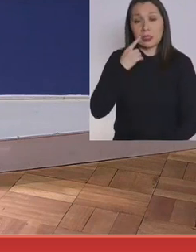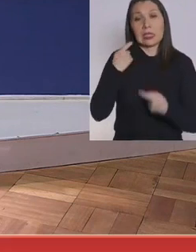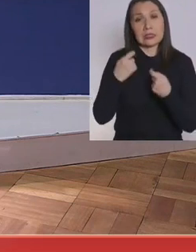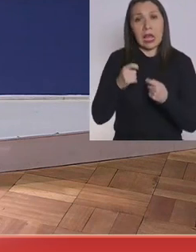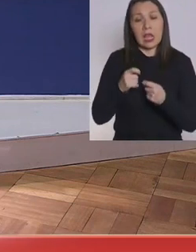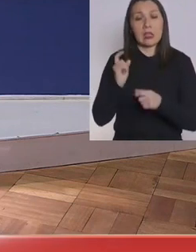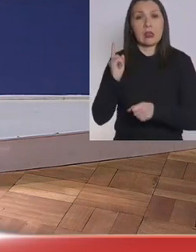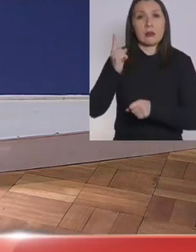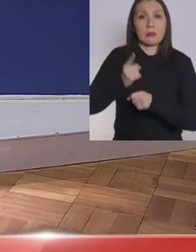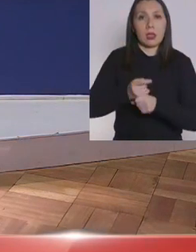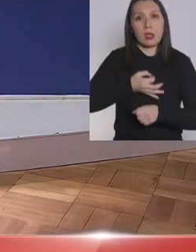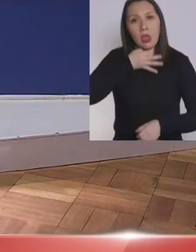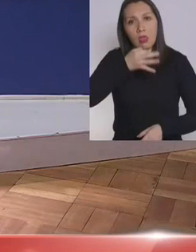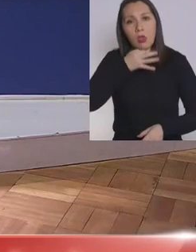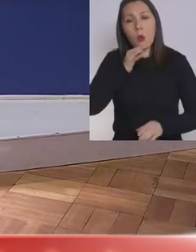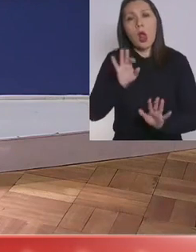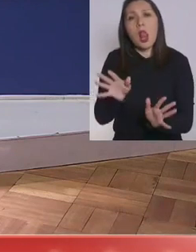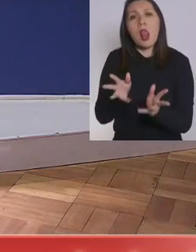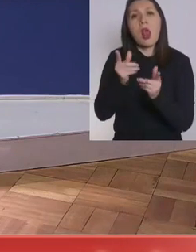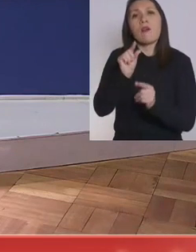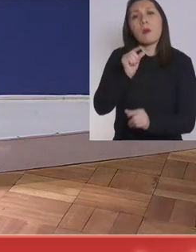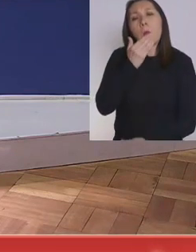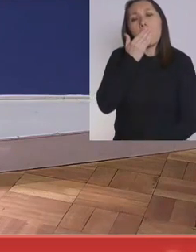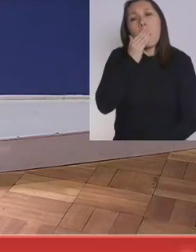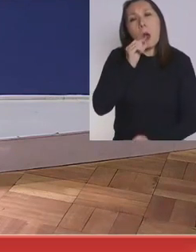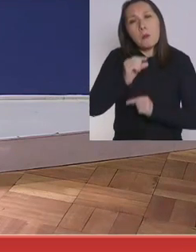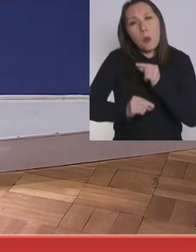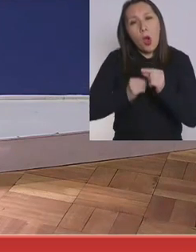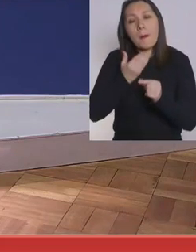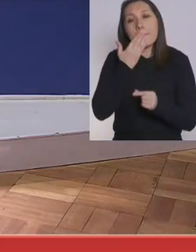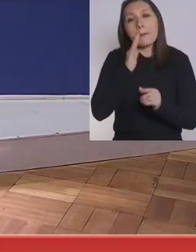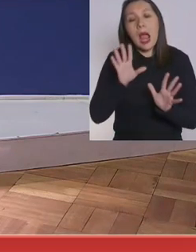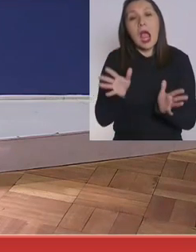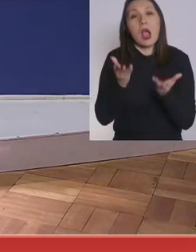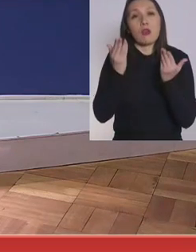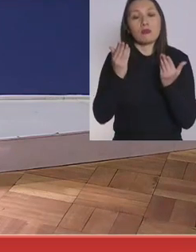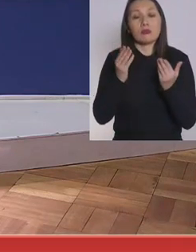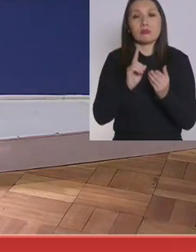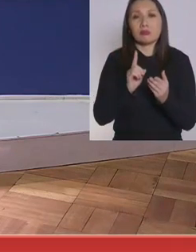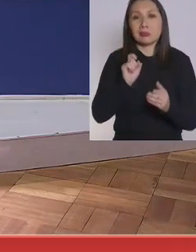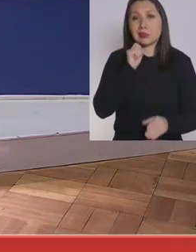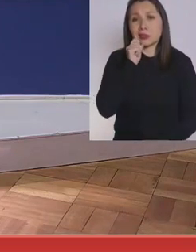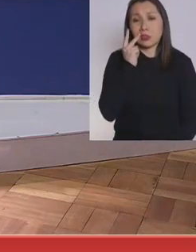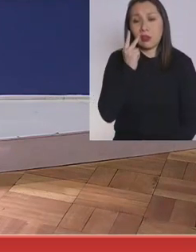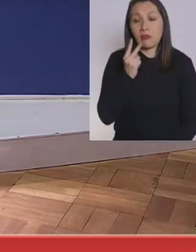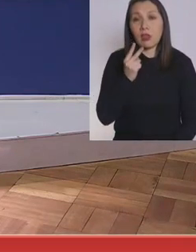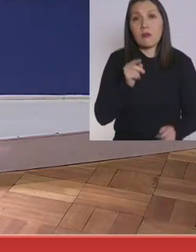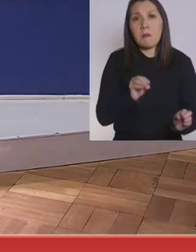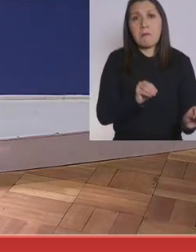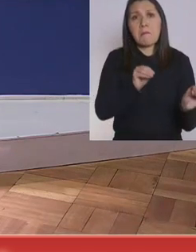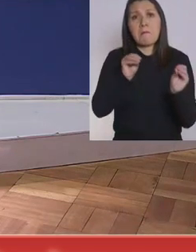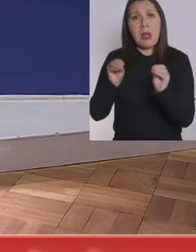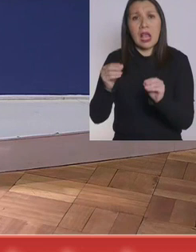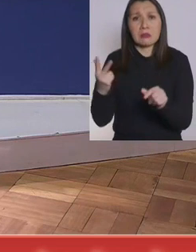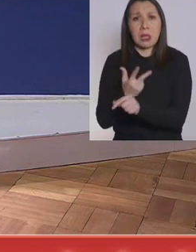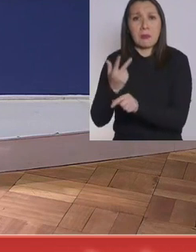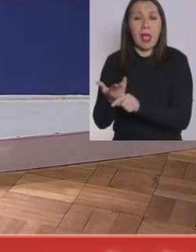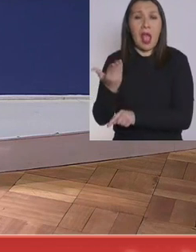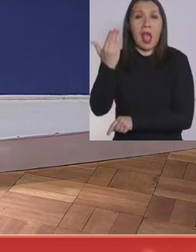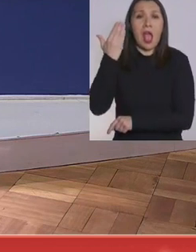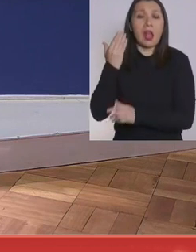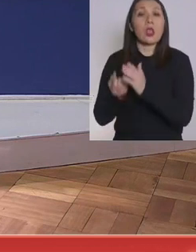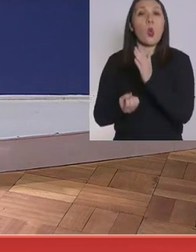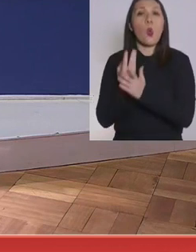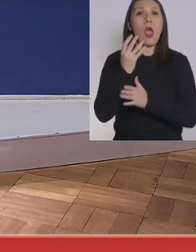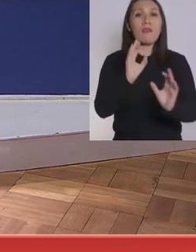intentó imponer el discurso de la leve mejoría o incipiente mejoría que no fueron sino la prolongación de la fallida estrategia de